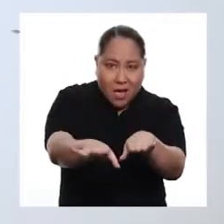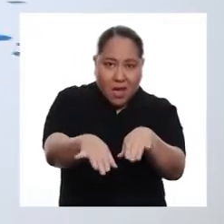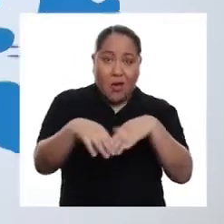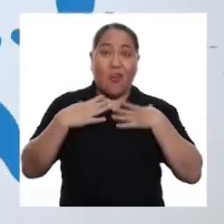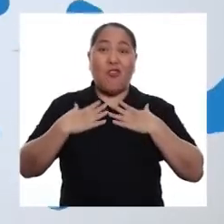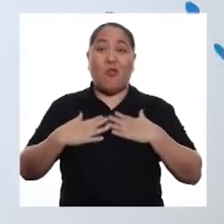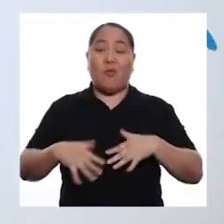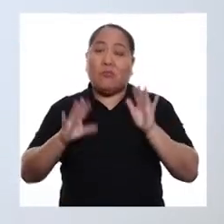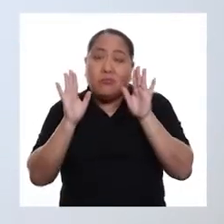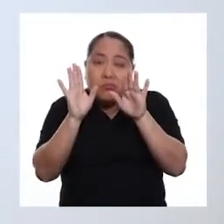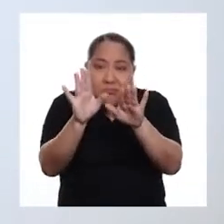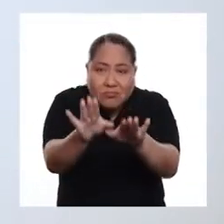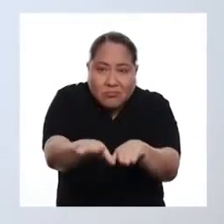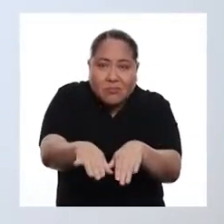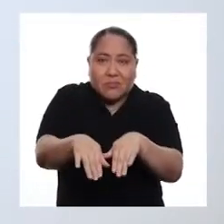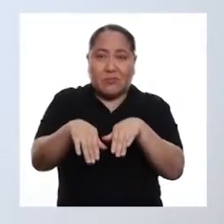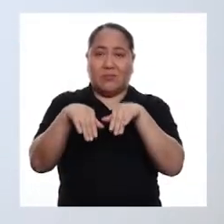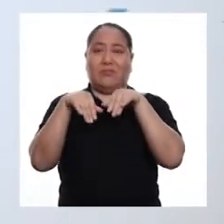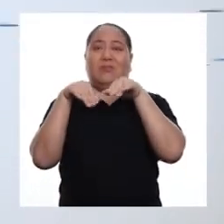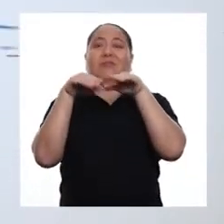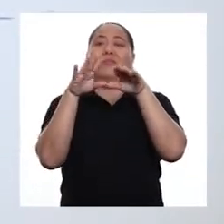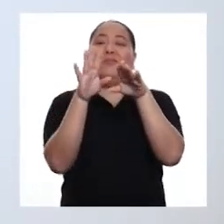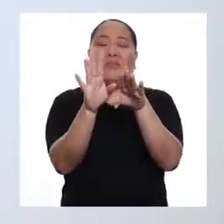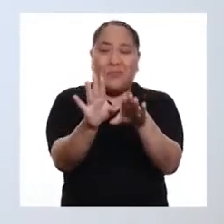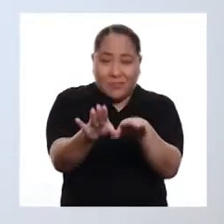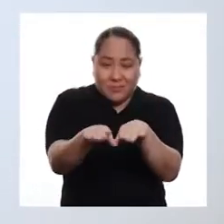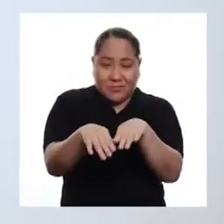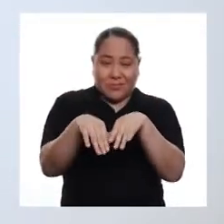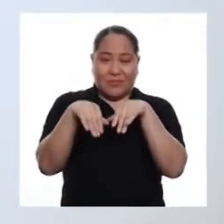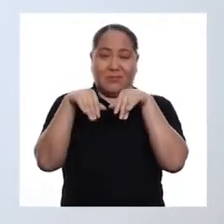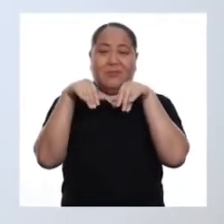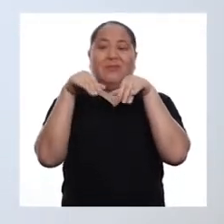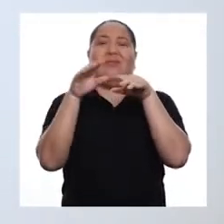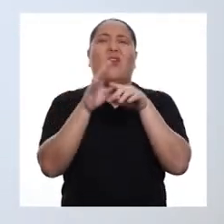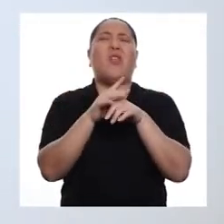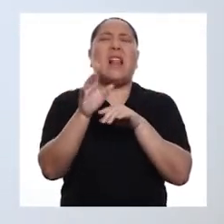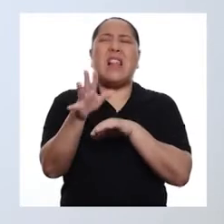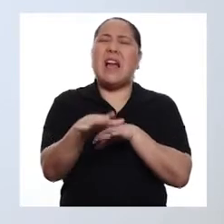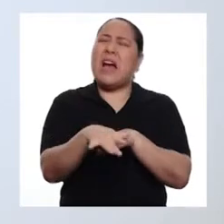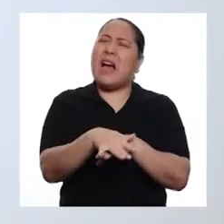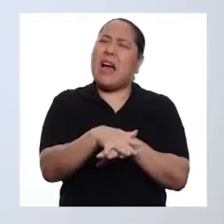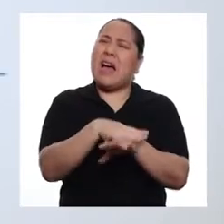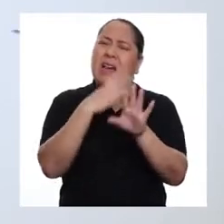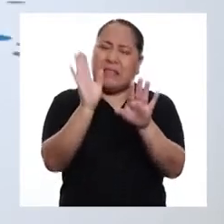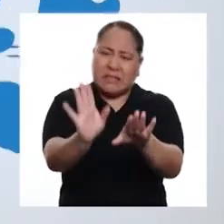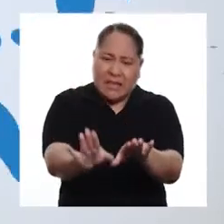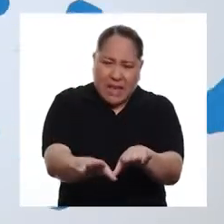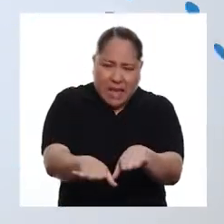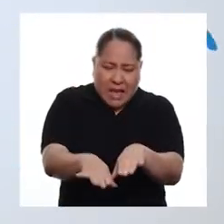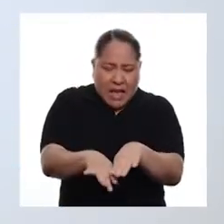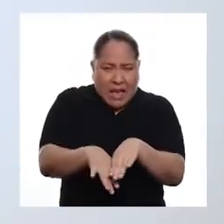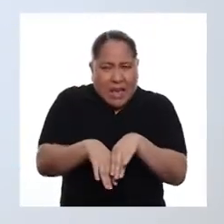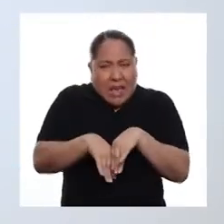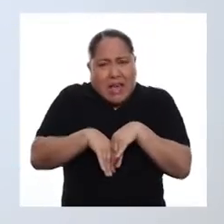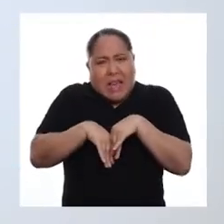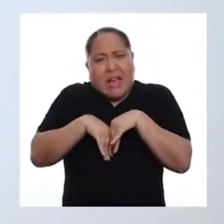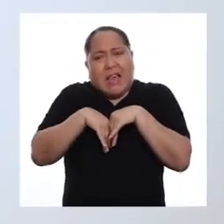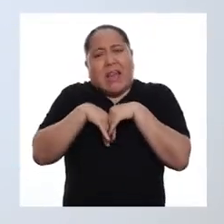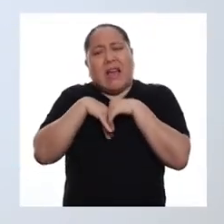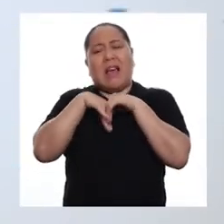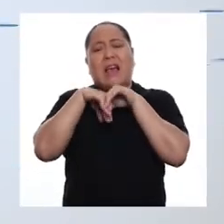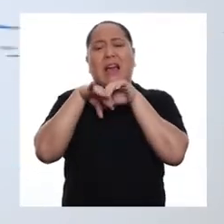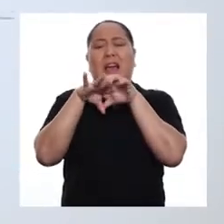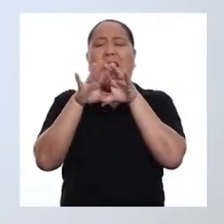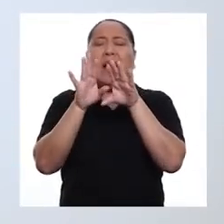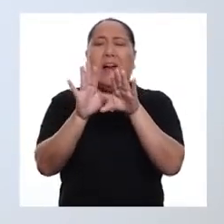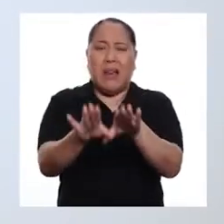fueran olas de mar. Bien. Eso. Pero unas olas largas. Vamos, largas